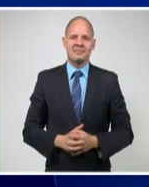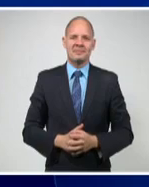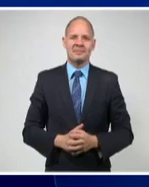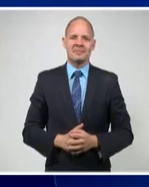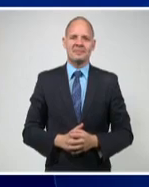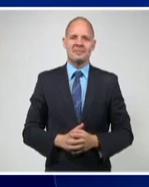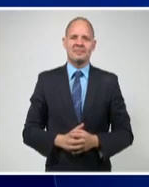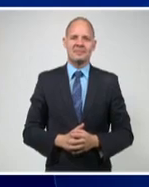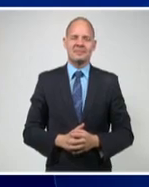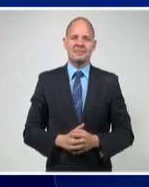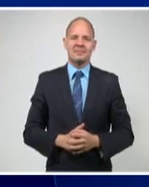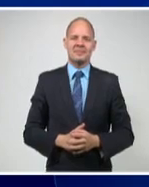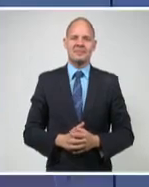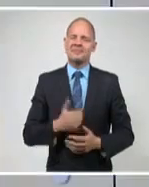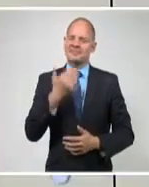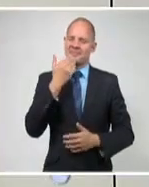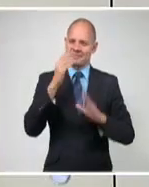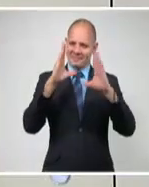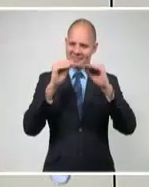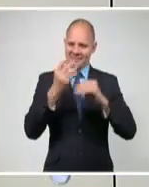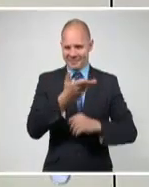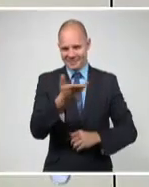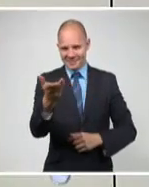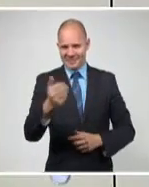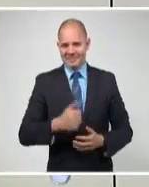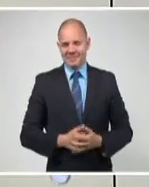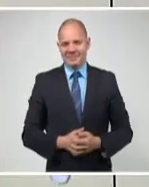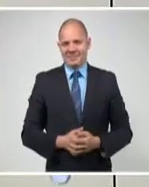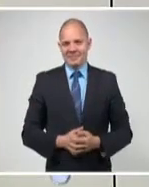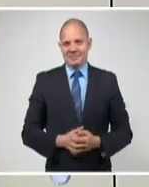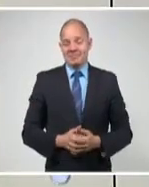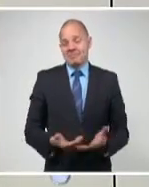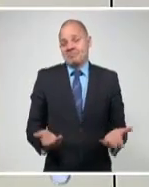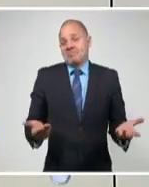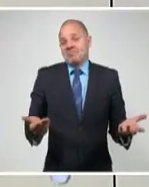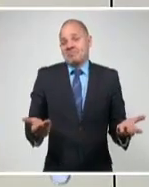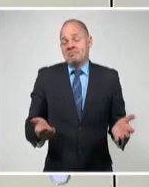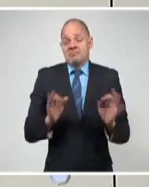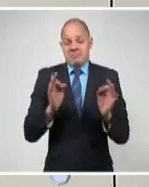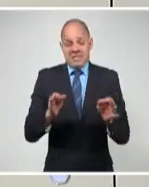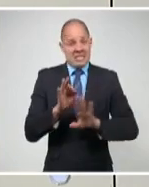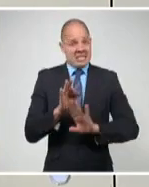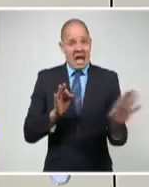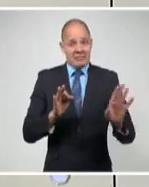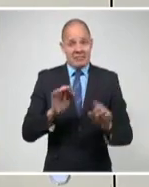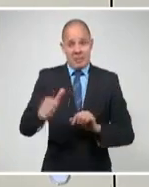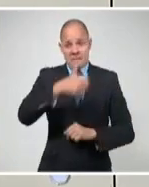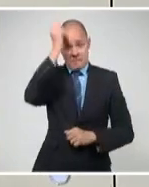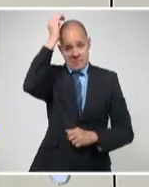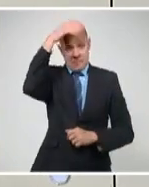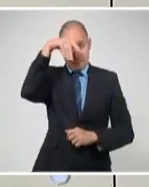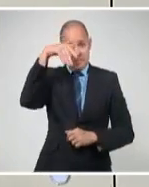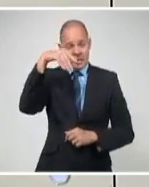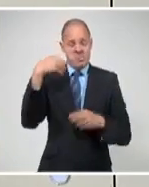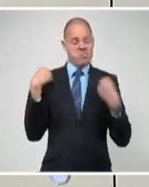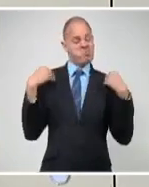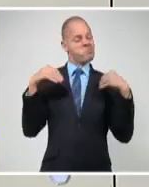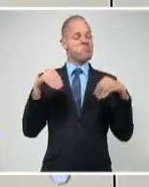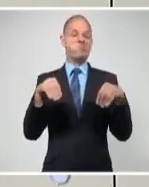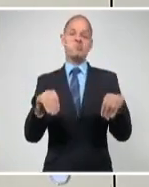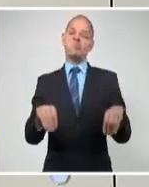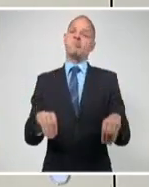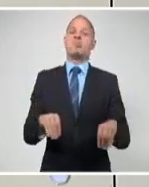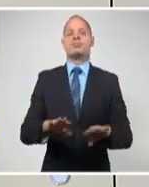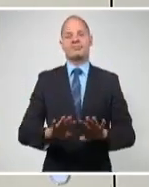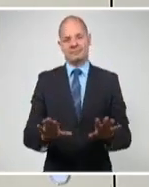Hola, buenas noches, Freiland Giselle. Finalmente llegó el día en que Donald Trump no le quedó otra que irse de la Casa